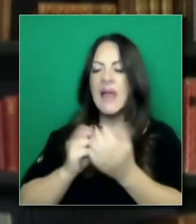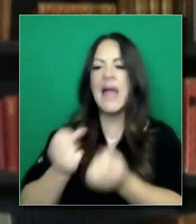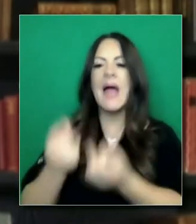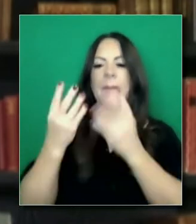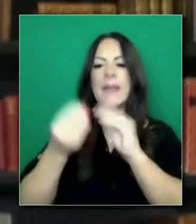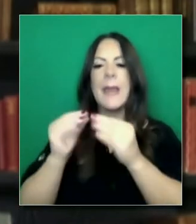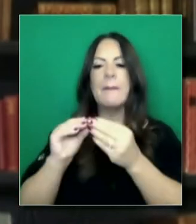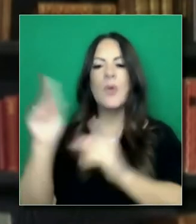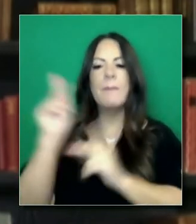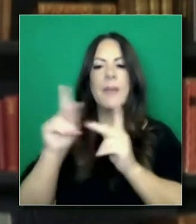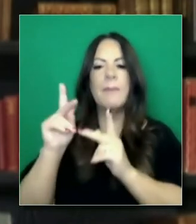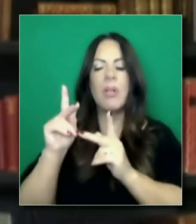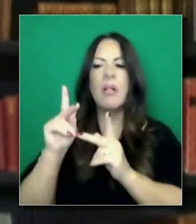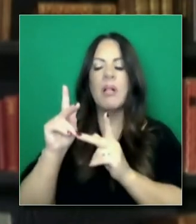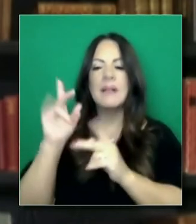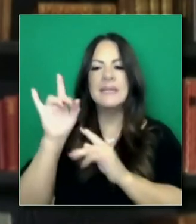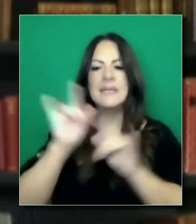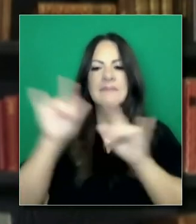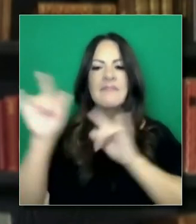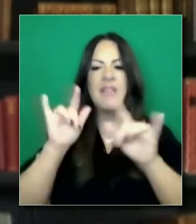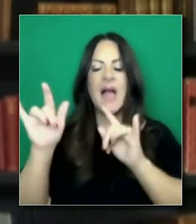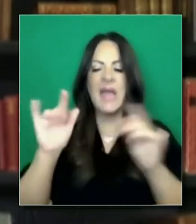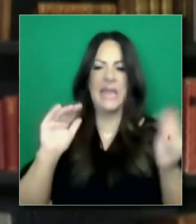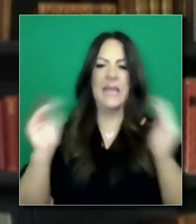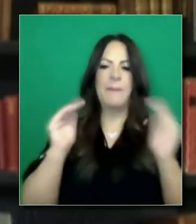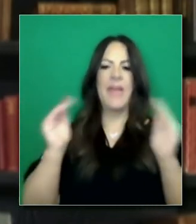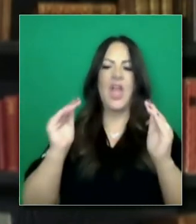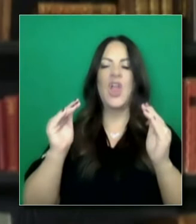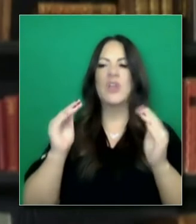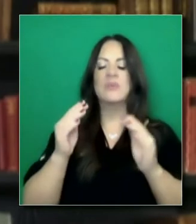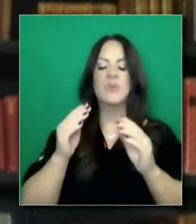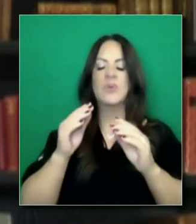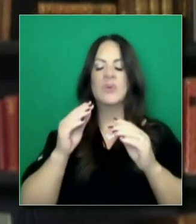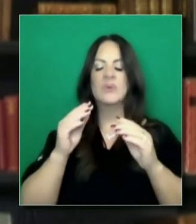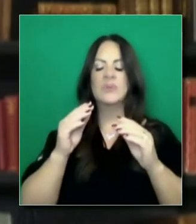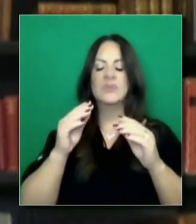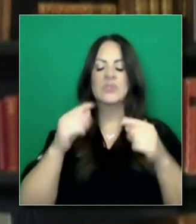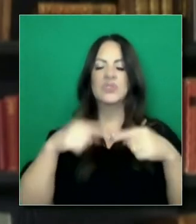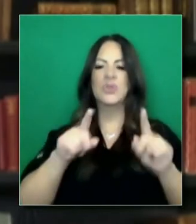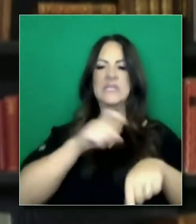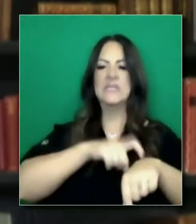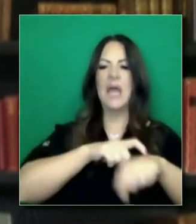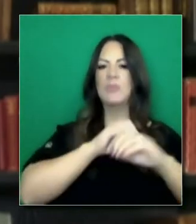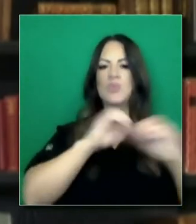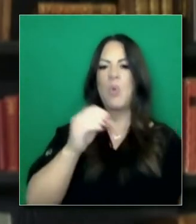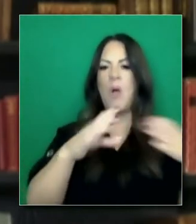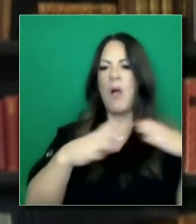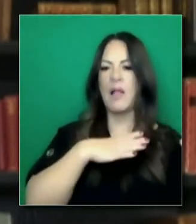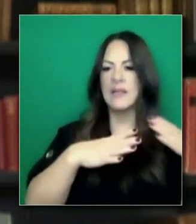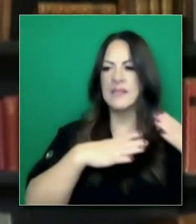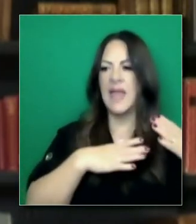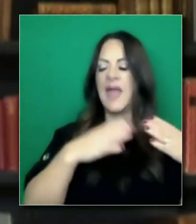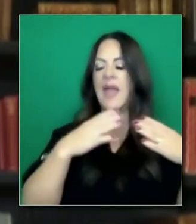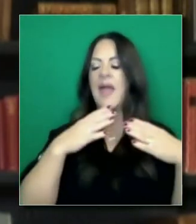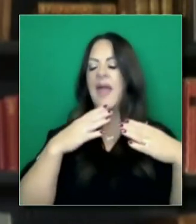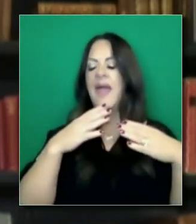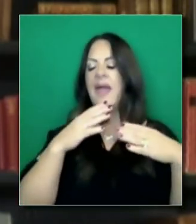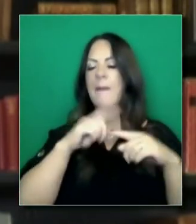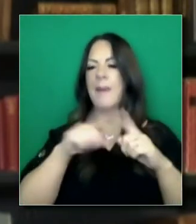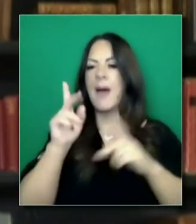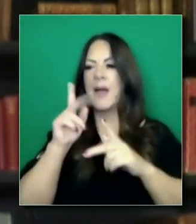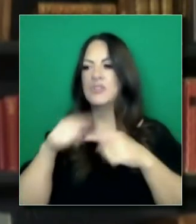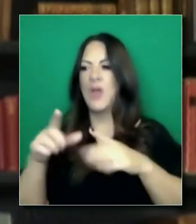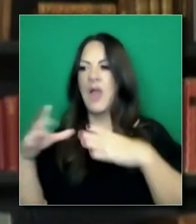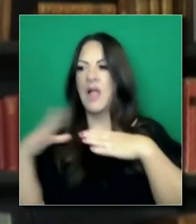sugiere que vamos a ver un aumento en casos a través del país, no solamente en el Estado de California, en cuanto a estas